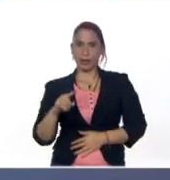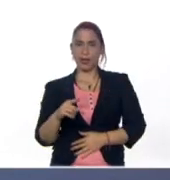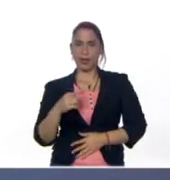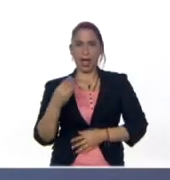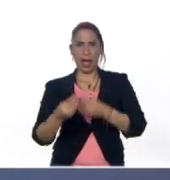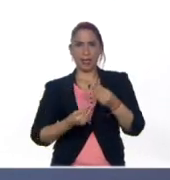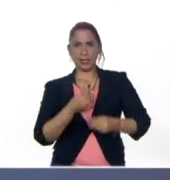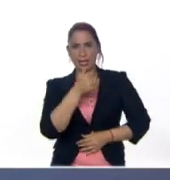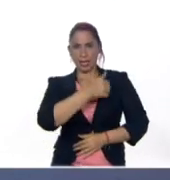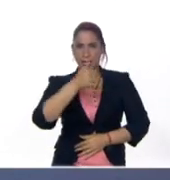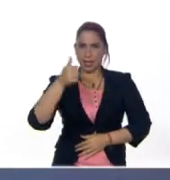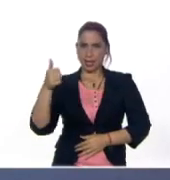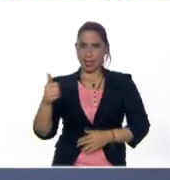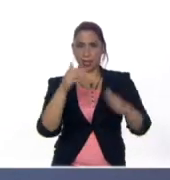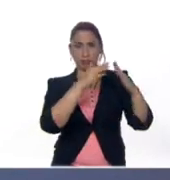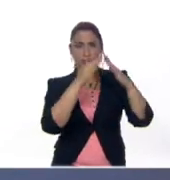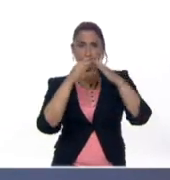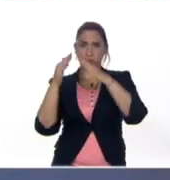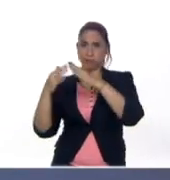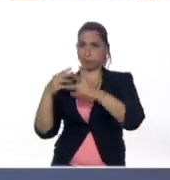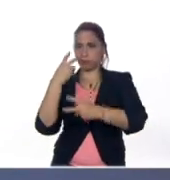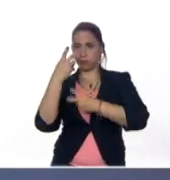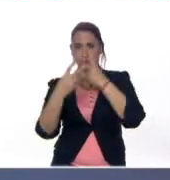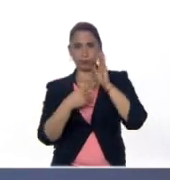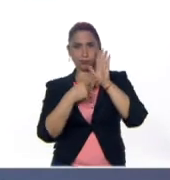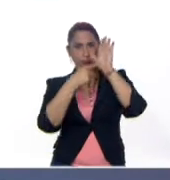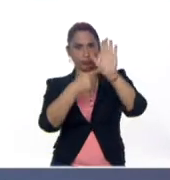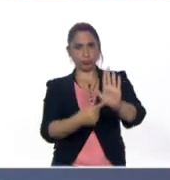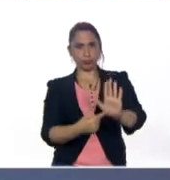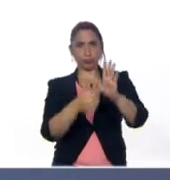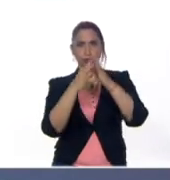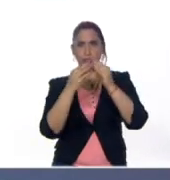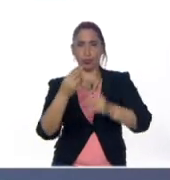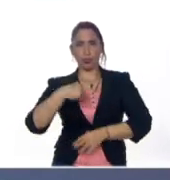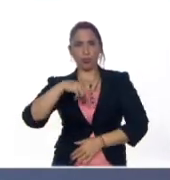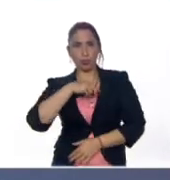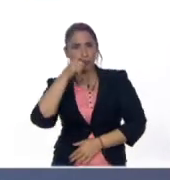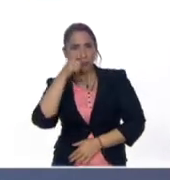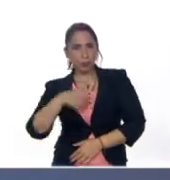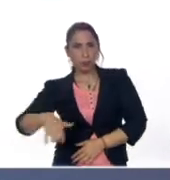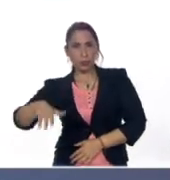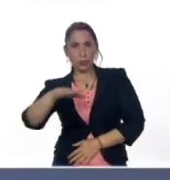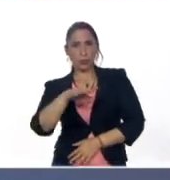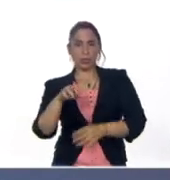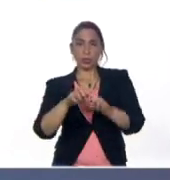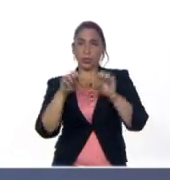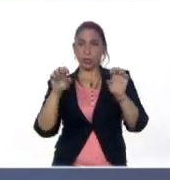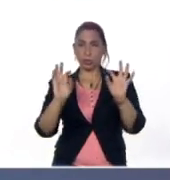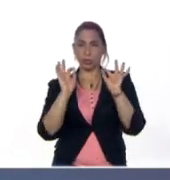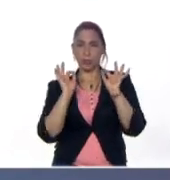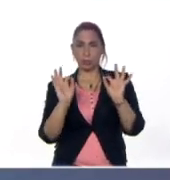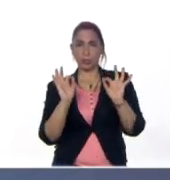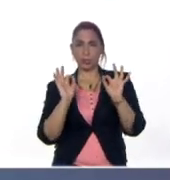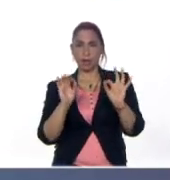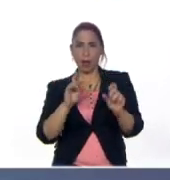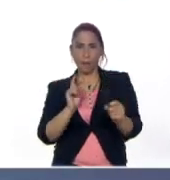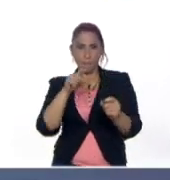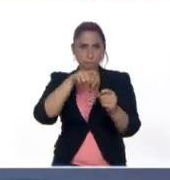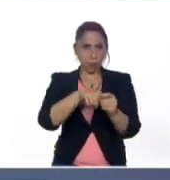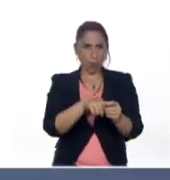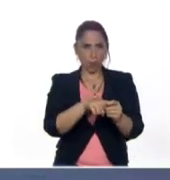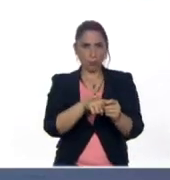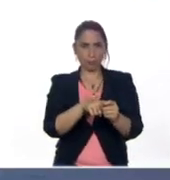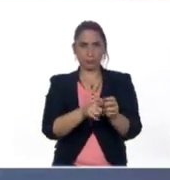cada uno de los hogares venezolanos y poder demostrar que toda nuestra población con necesidades educativas especiales forma parte